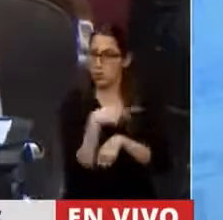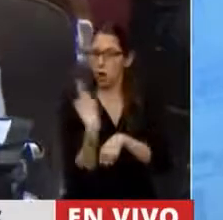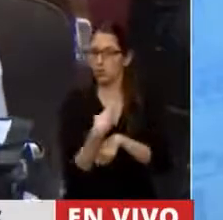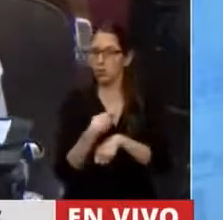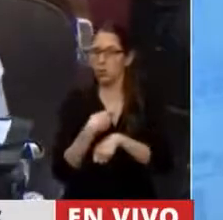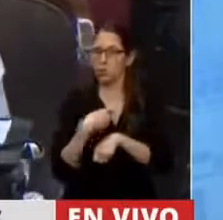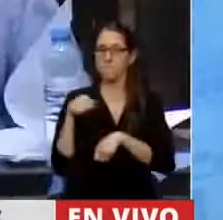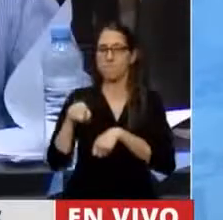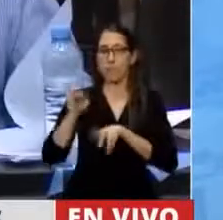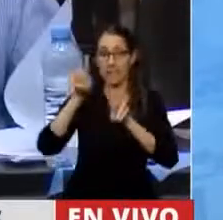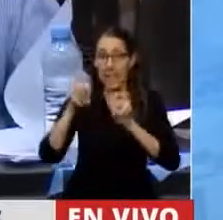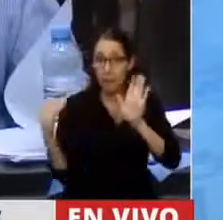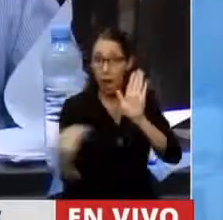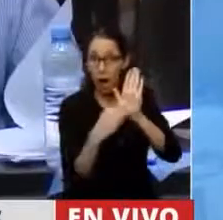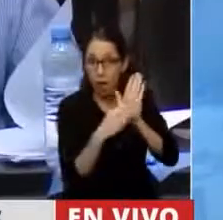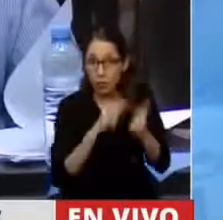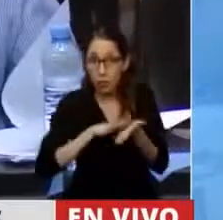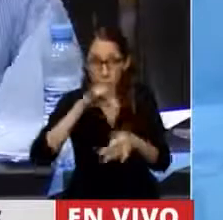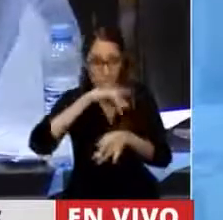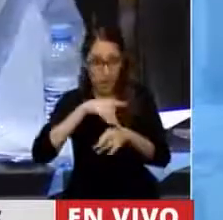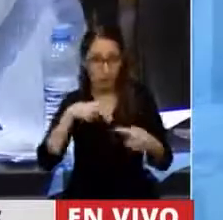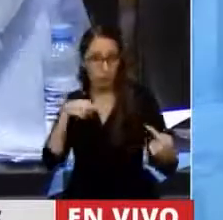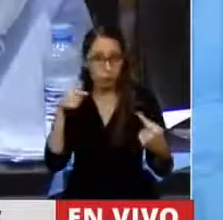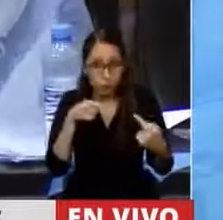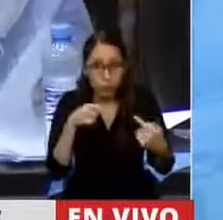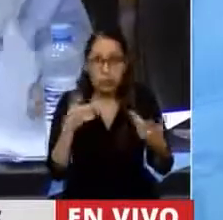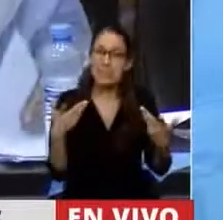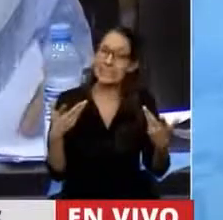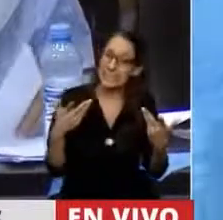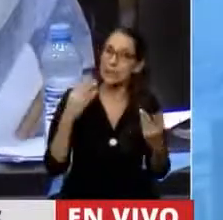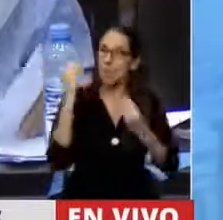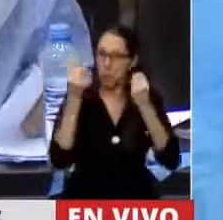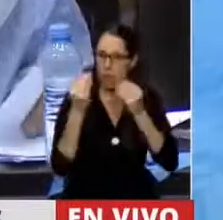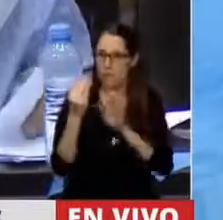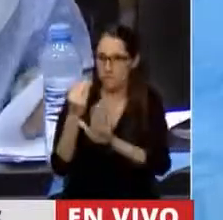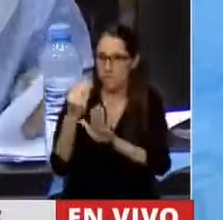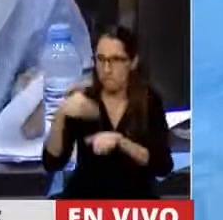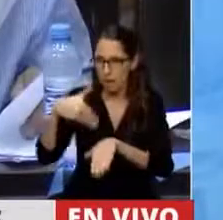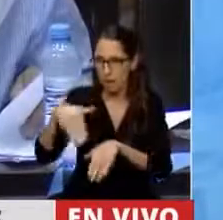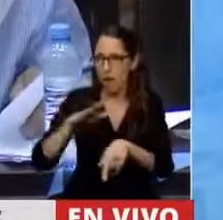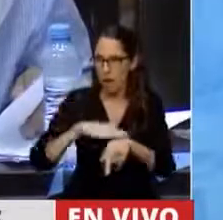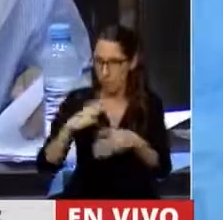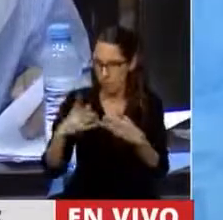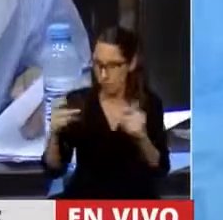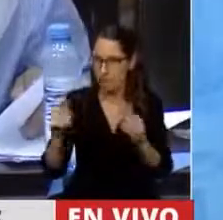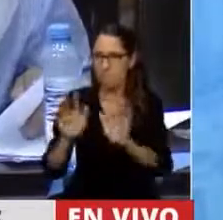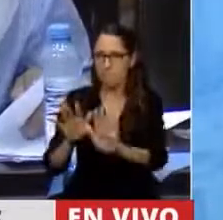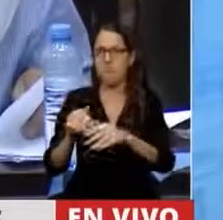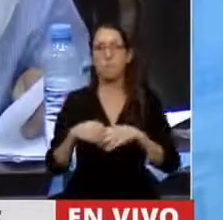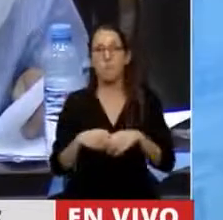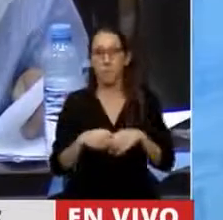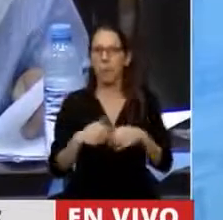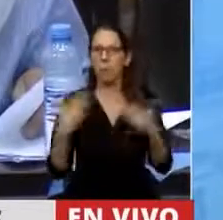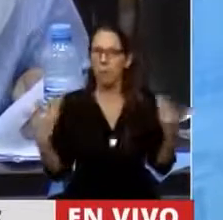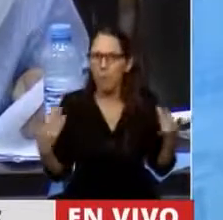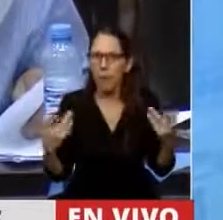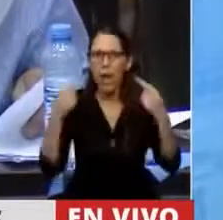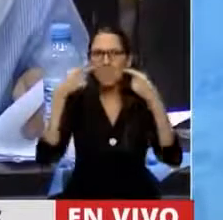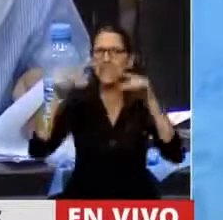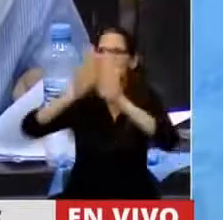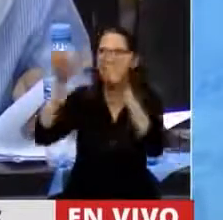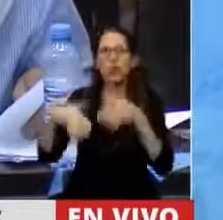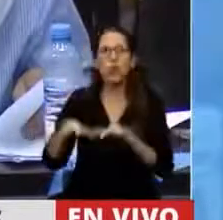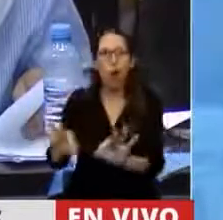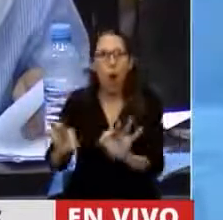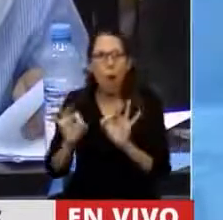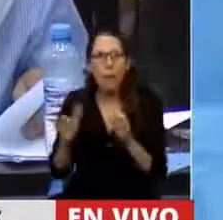vemos con mucha preocupación el hecho de que se... Ya voy terminando, Presidente. Que en los hechos haya una objeción de conciencia institucional,